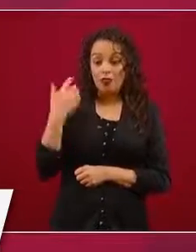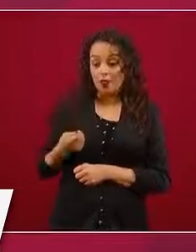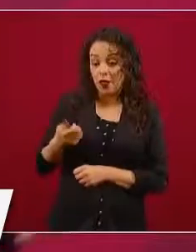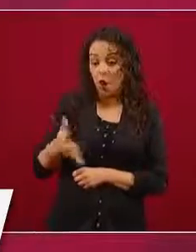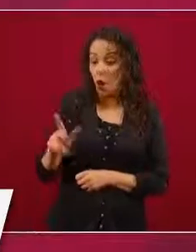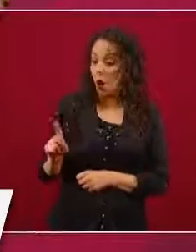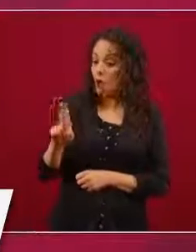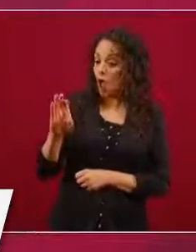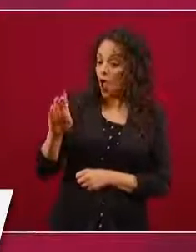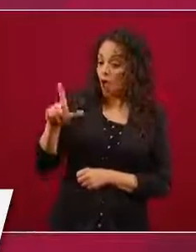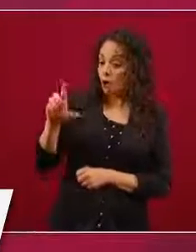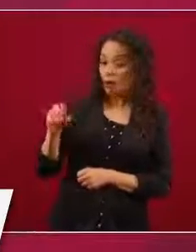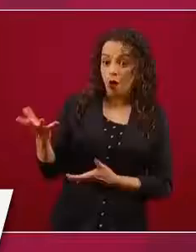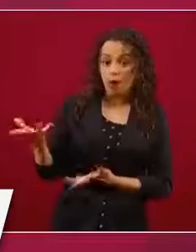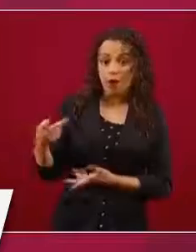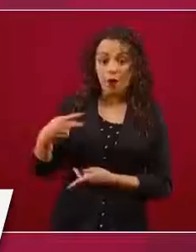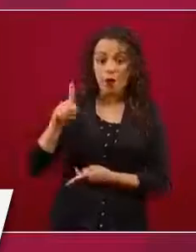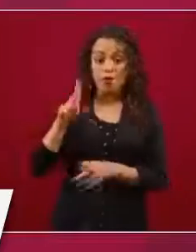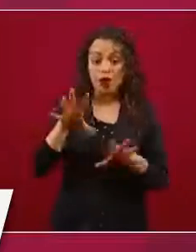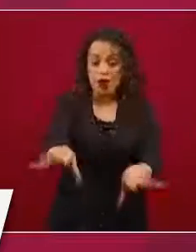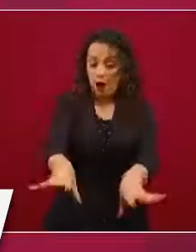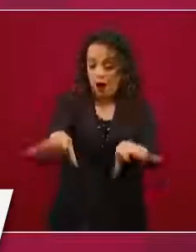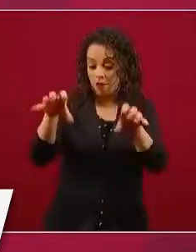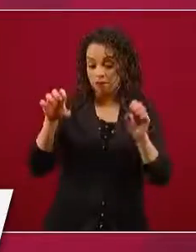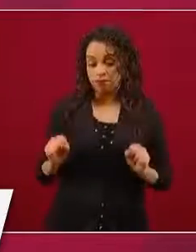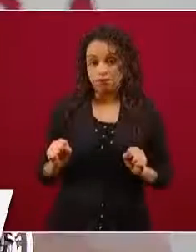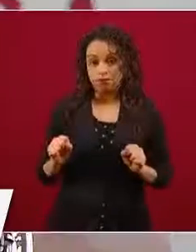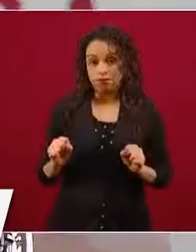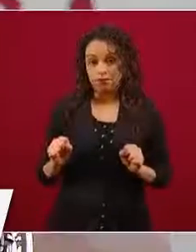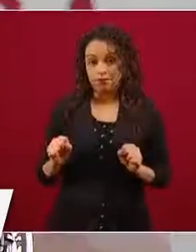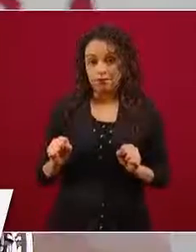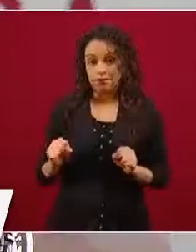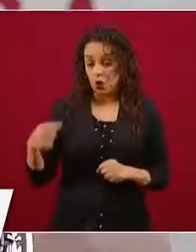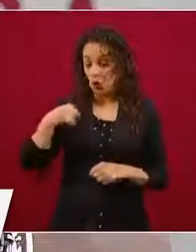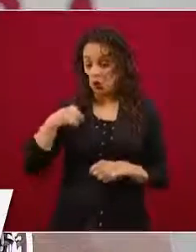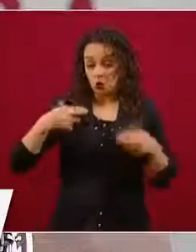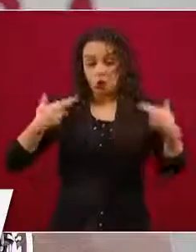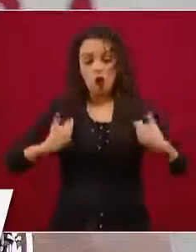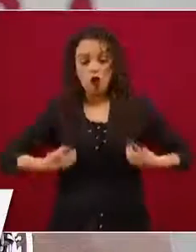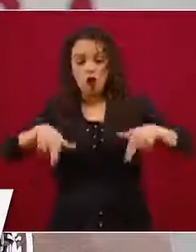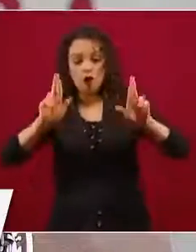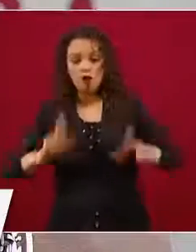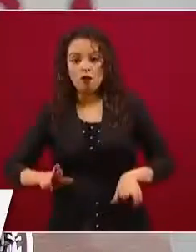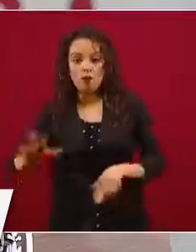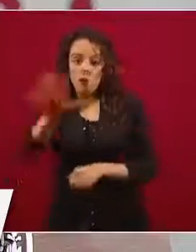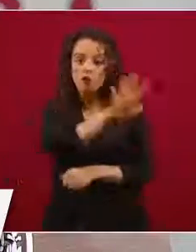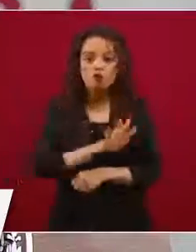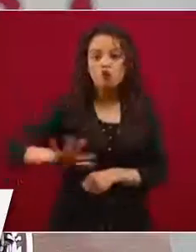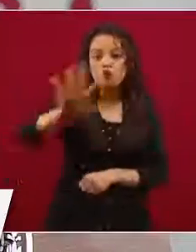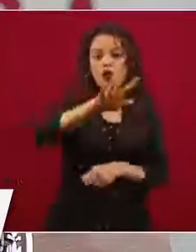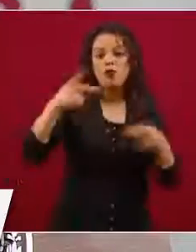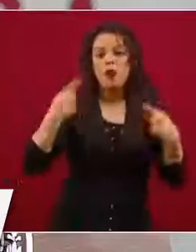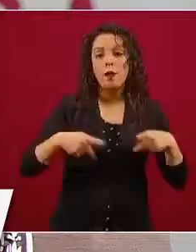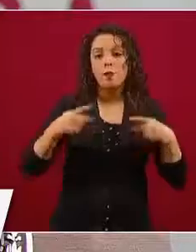porque se apropiaron la representación de todo el pueblo, la llamada sociedad civil.